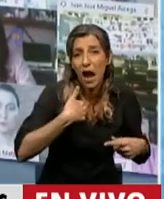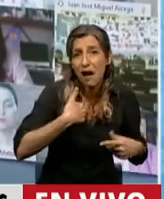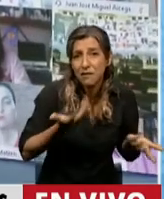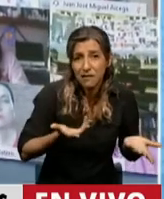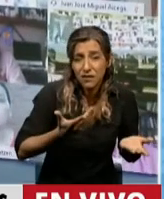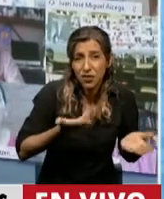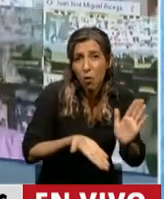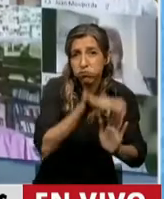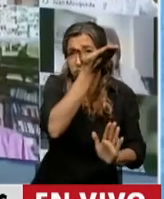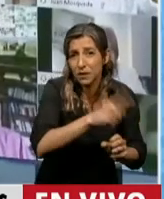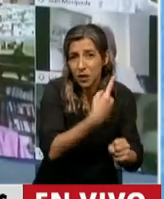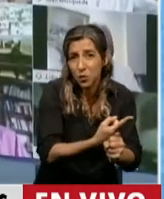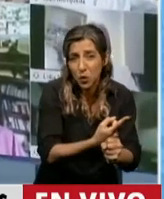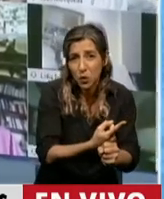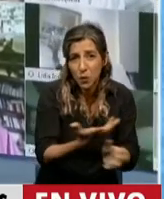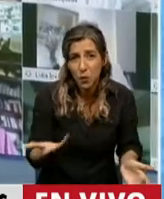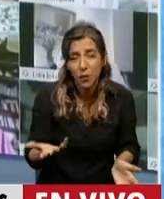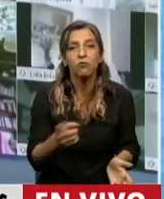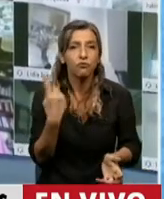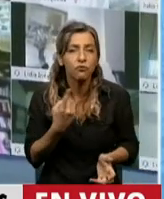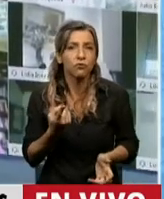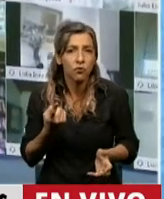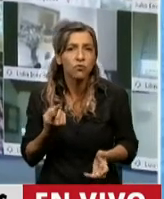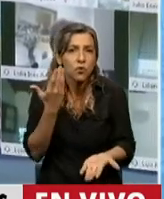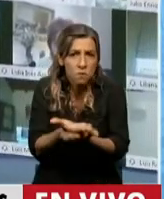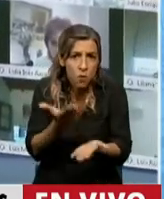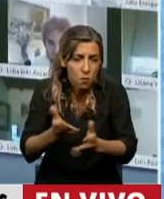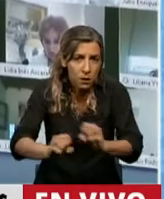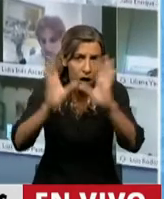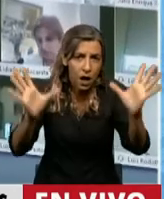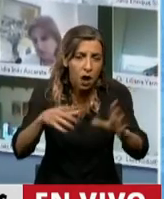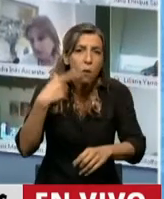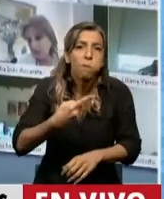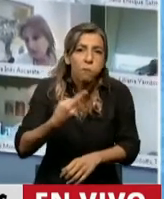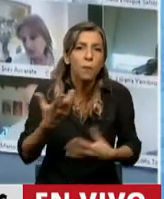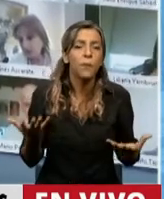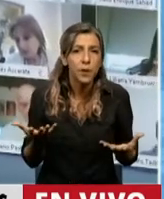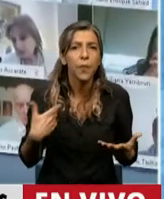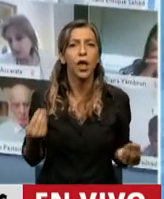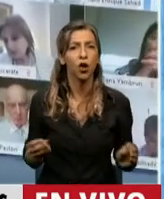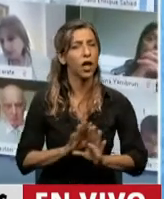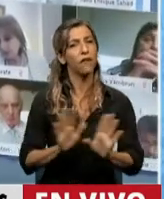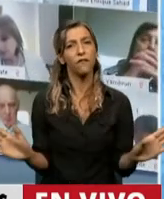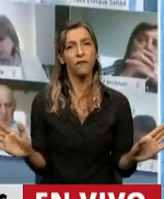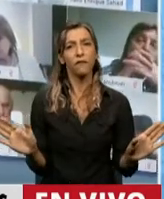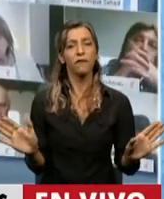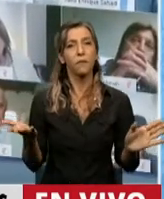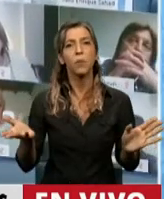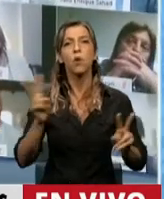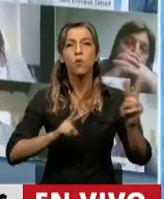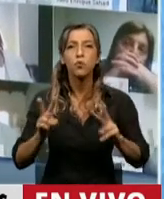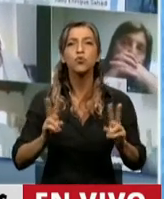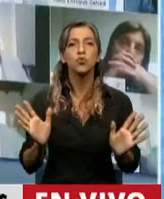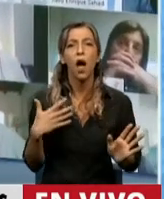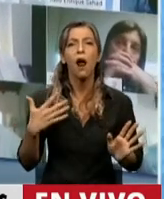eso planteamos medidas muy claras para hacer esto que estamos planteando. En primer lugar, las cajas, ninguna armonización, cada